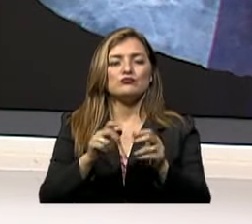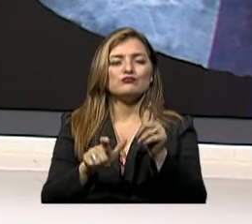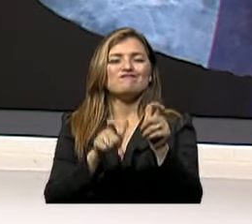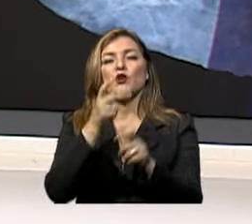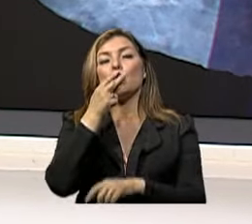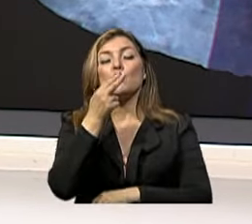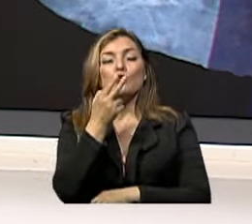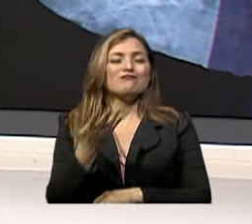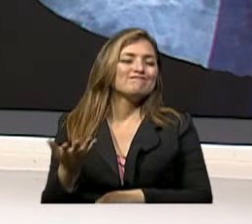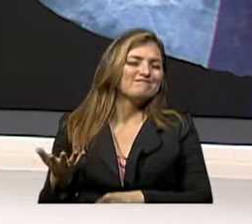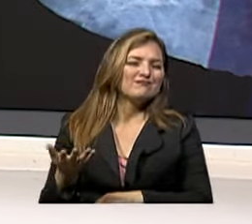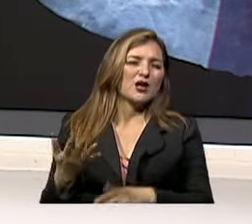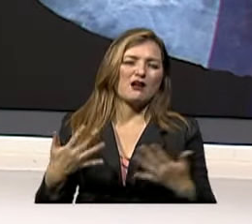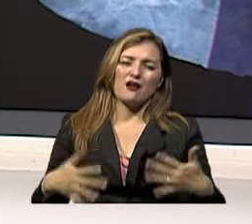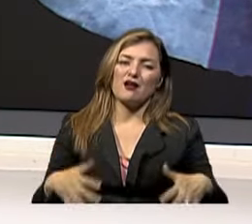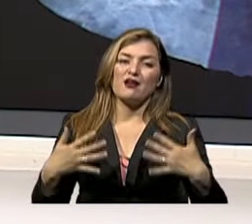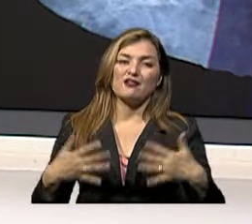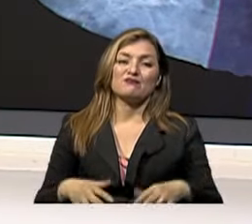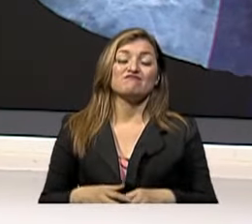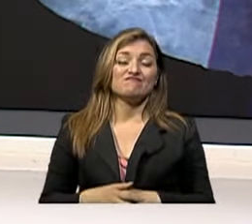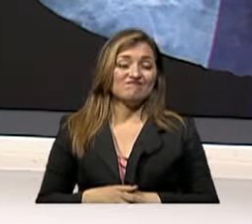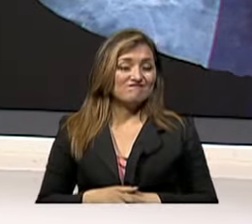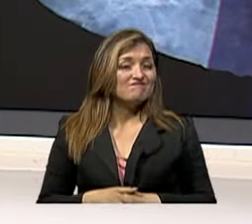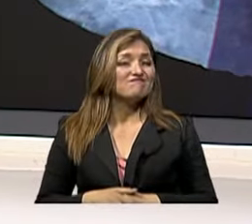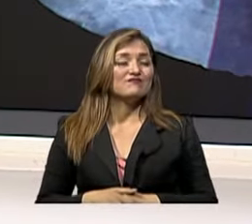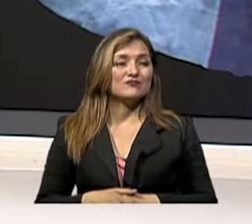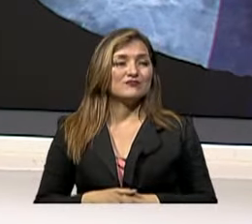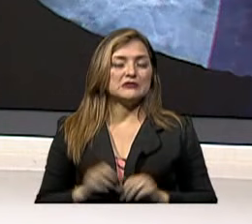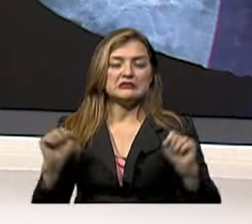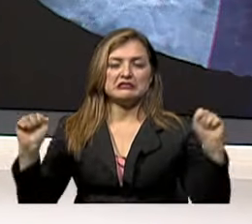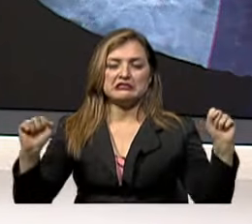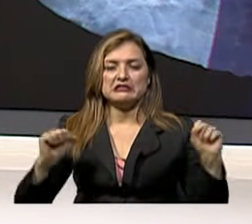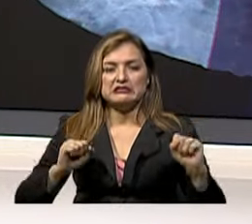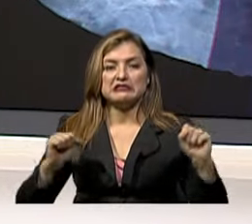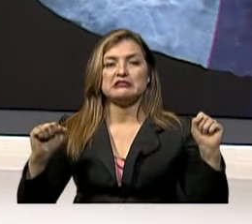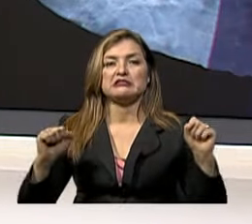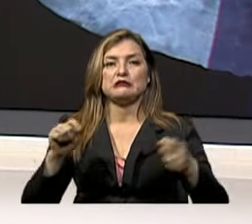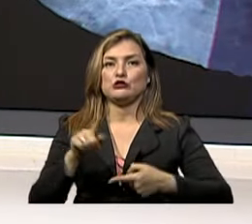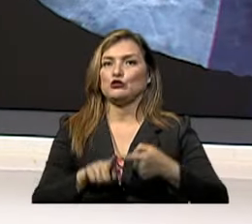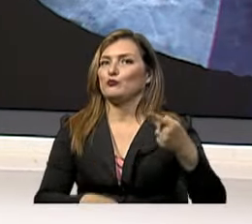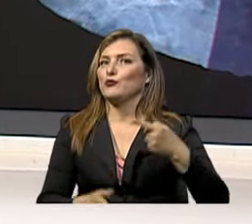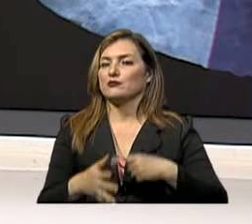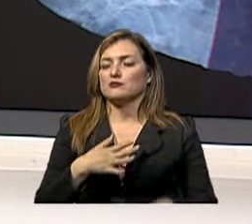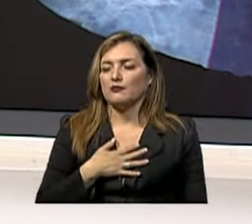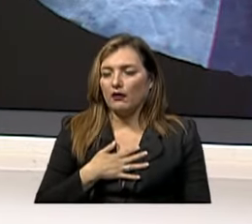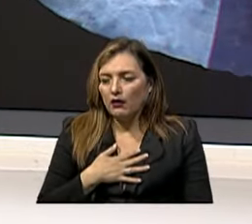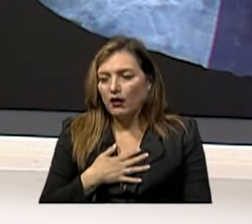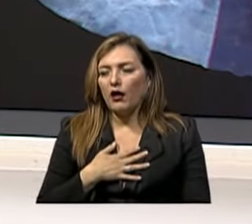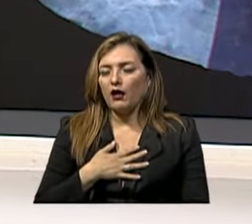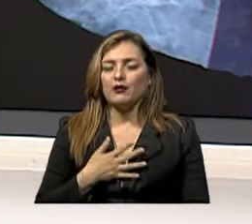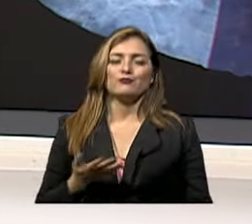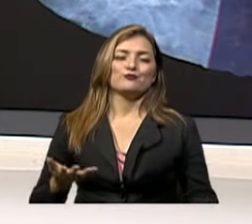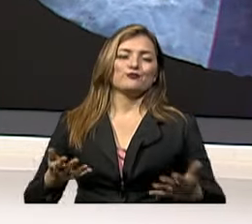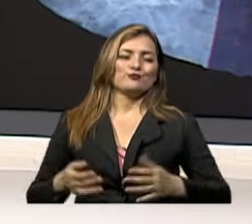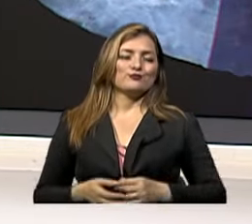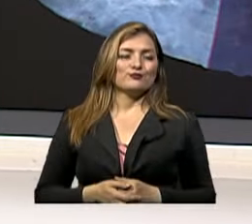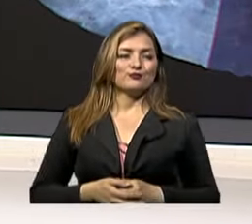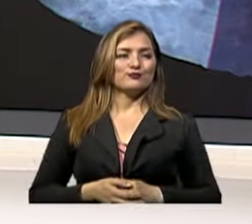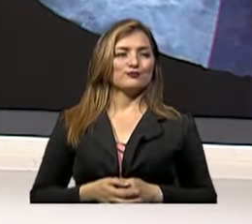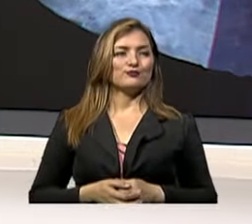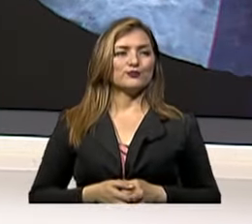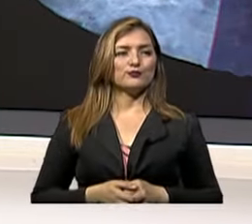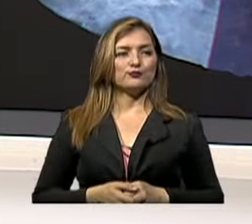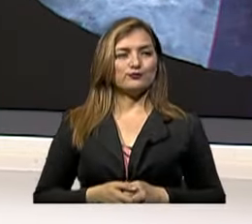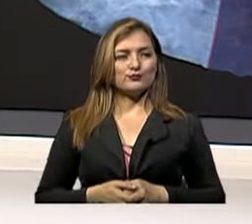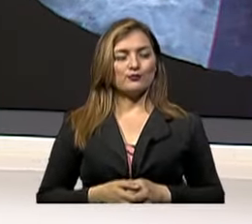que ya es crónica Tiene intolerancia a hacer, por ejemplo, ejercicio de moderada o larga duración Y obviamente todo esto pues